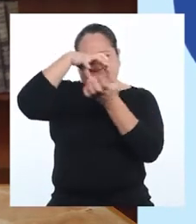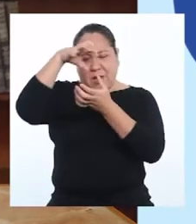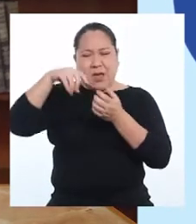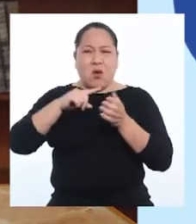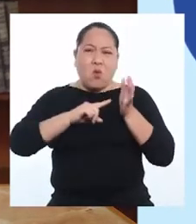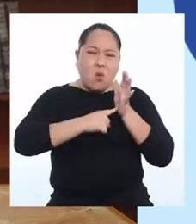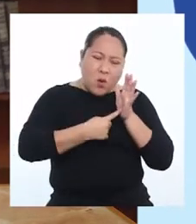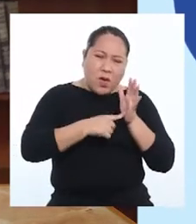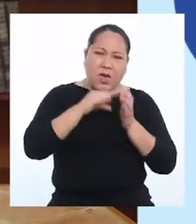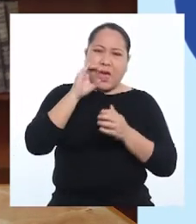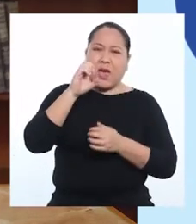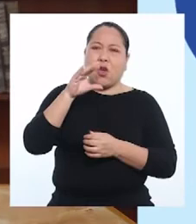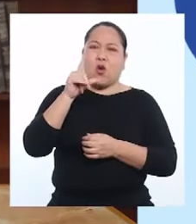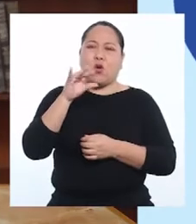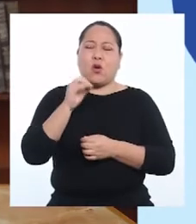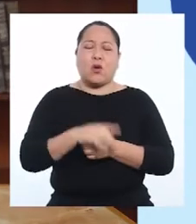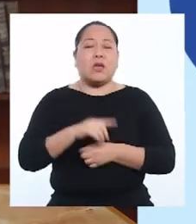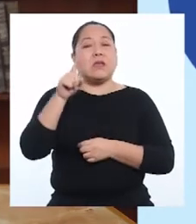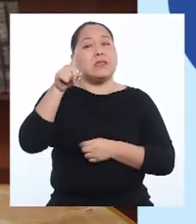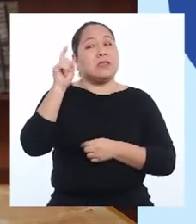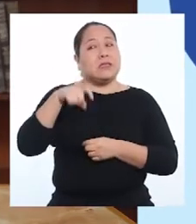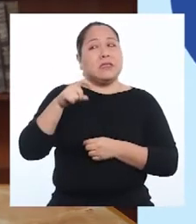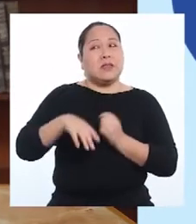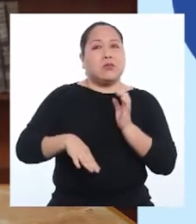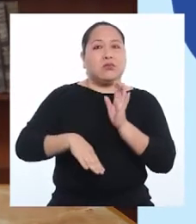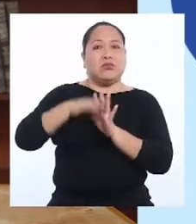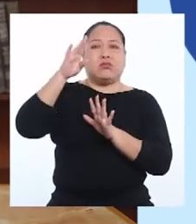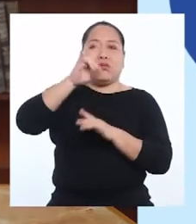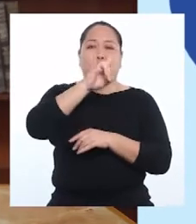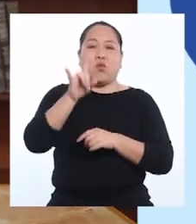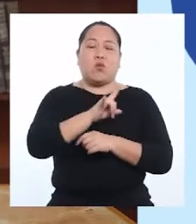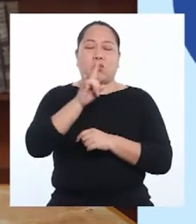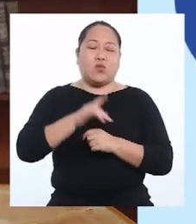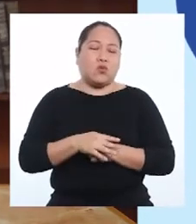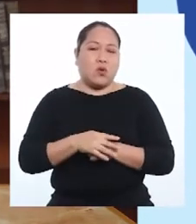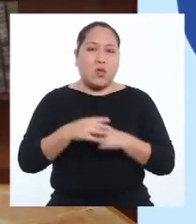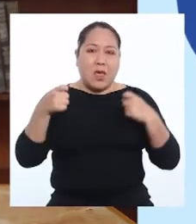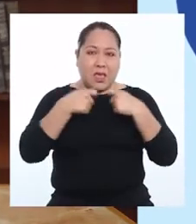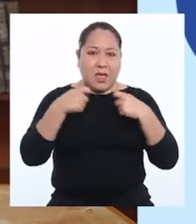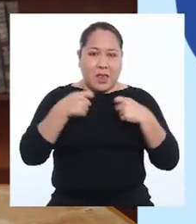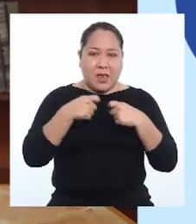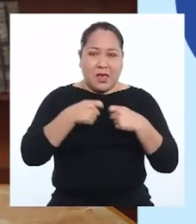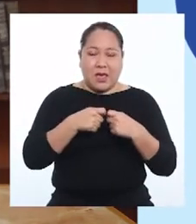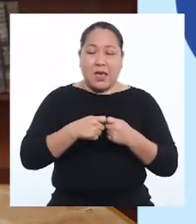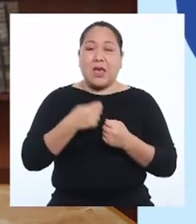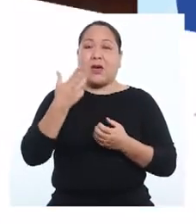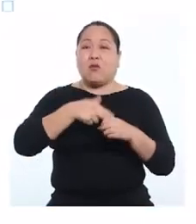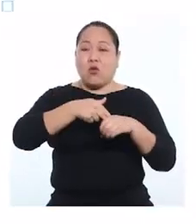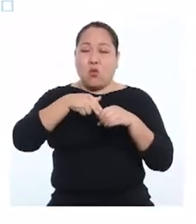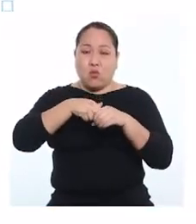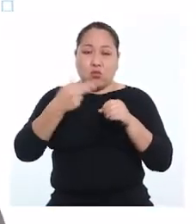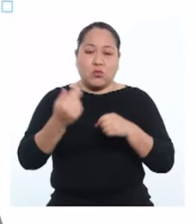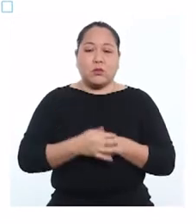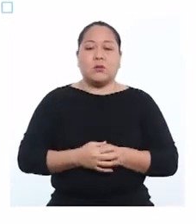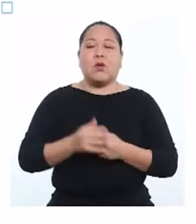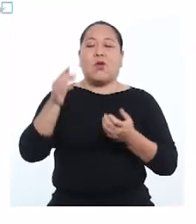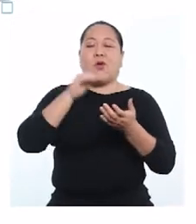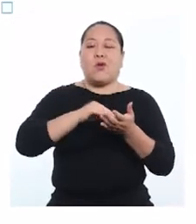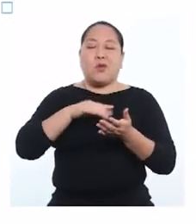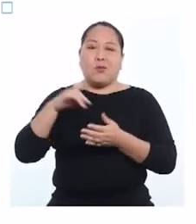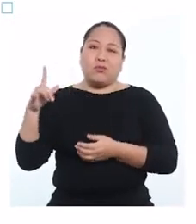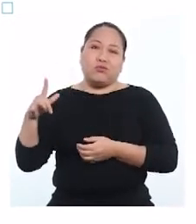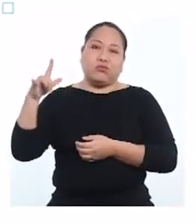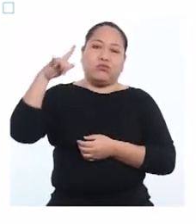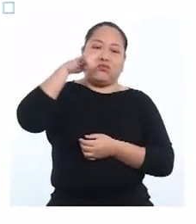ecológica, dado que requiere un elevado consumo de energía y combustible. Otra vez los